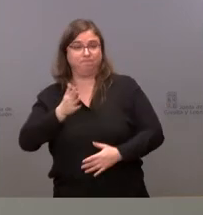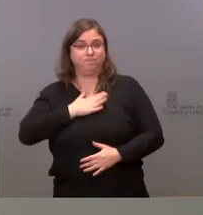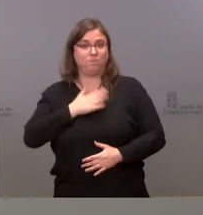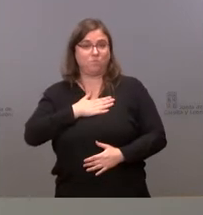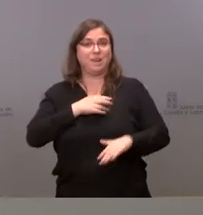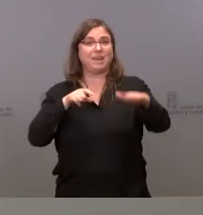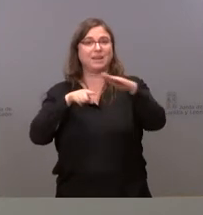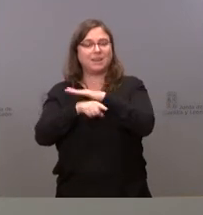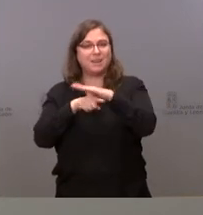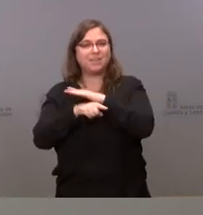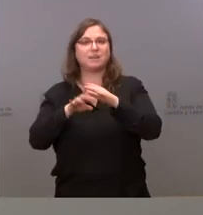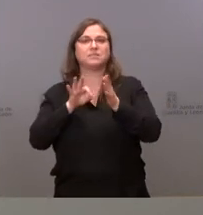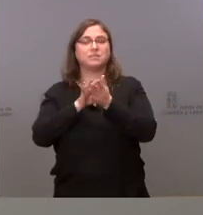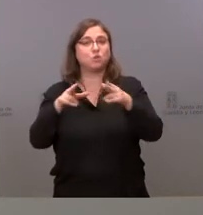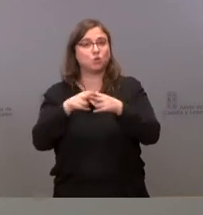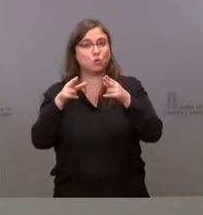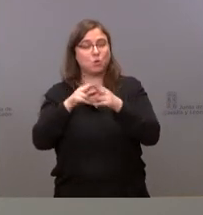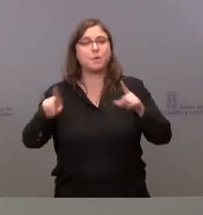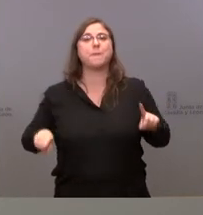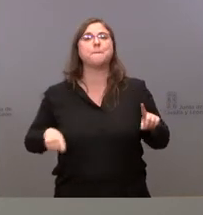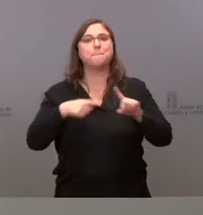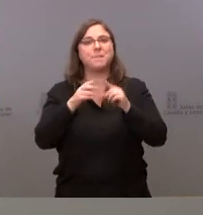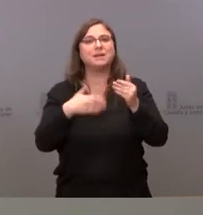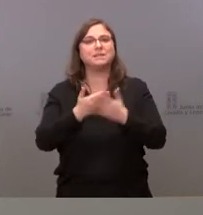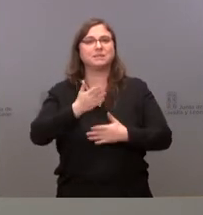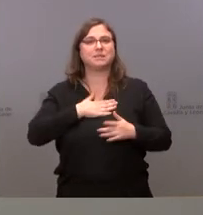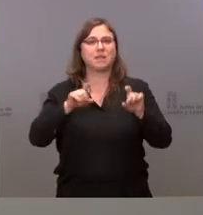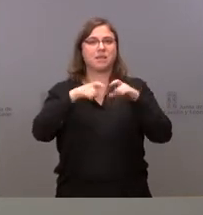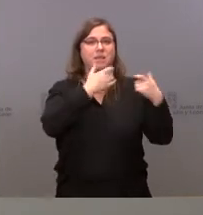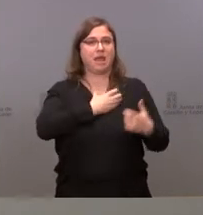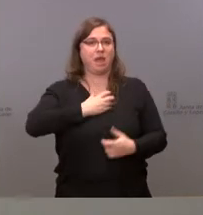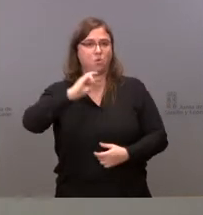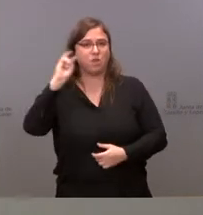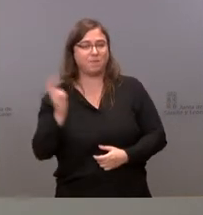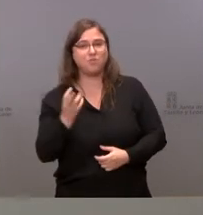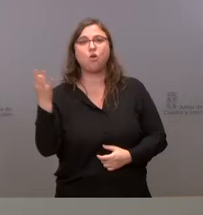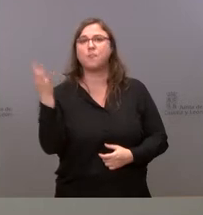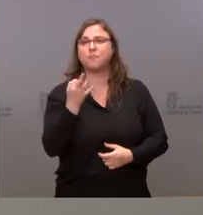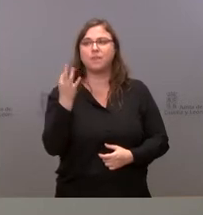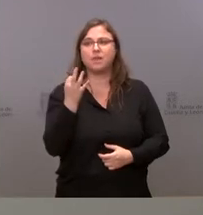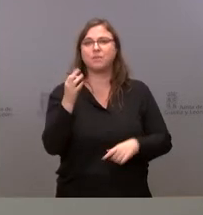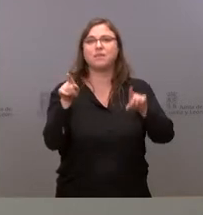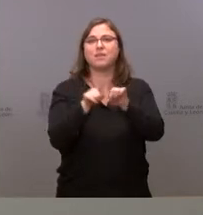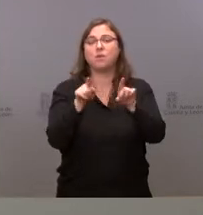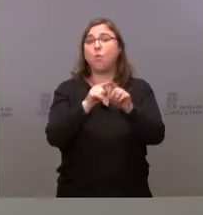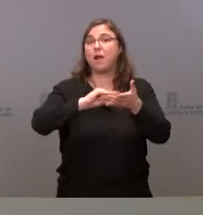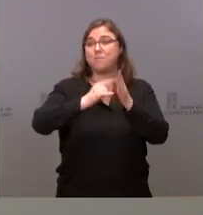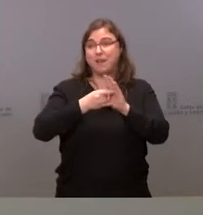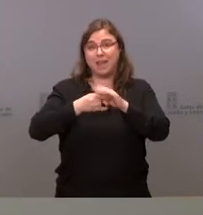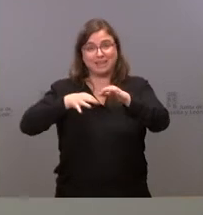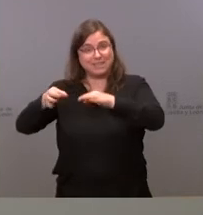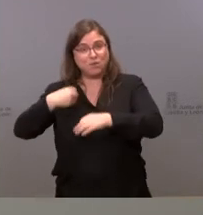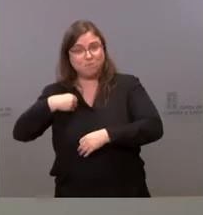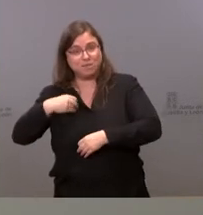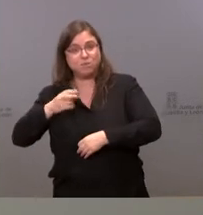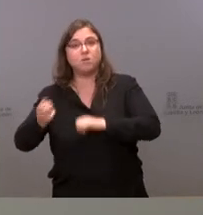Gerencia de Servicios Sociales como las propias entidades locales. Tienen que basarse en este plan estratégico para